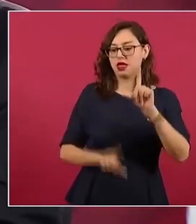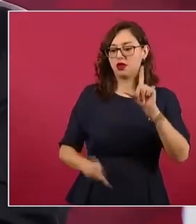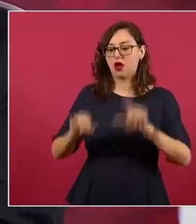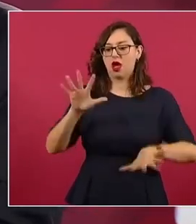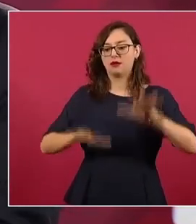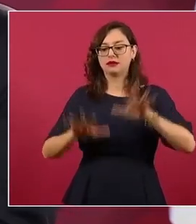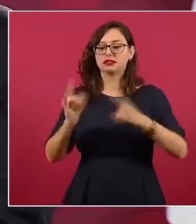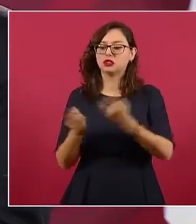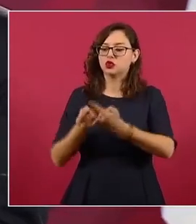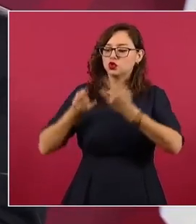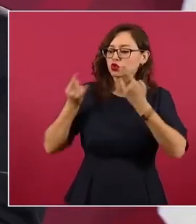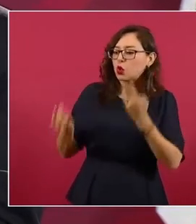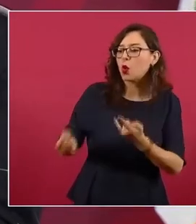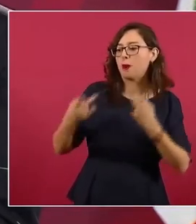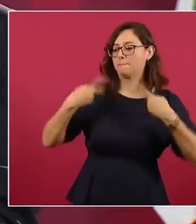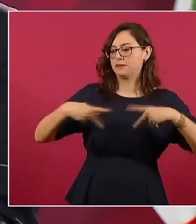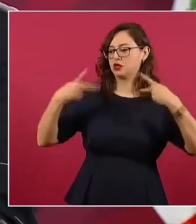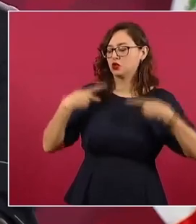que